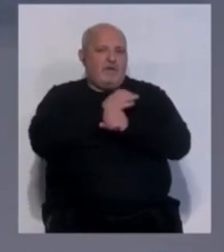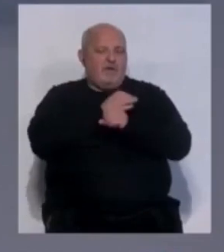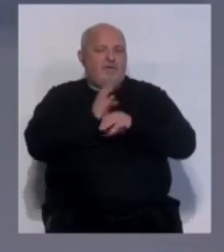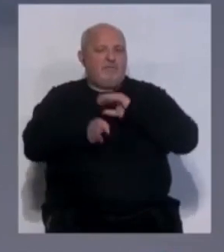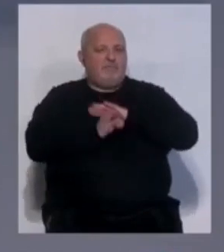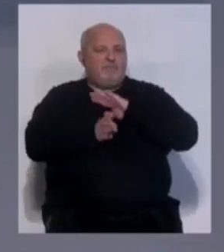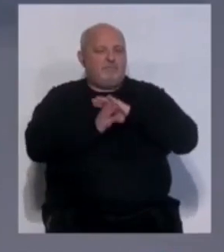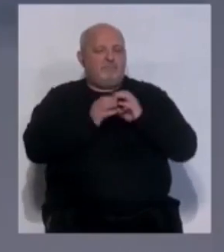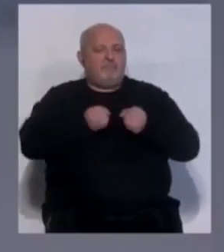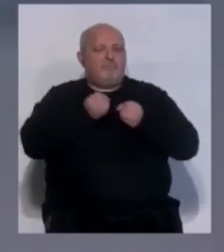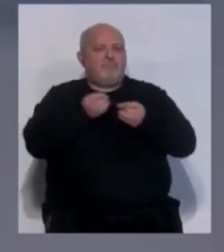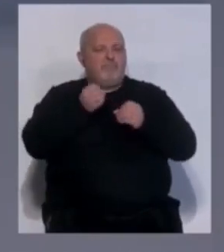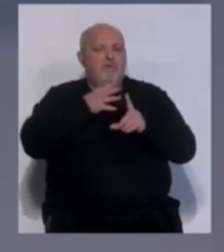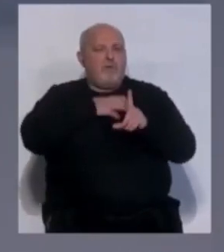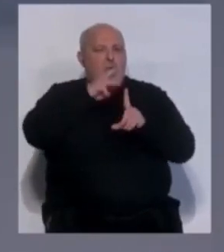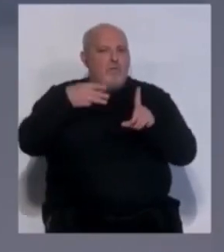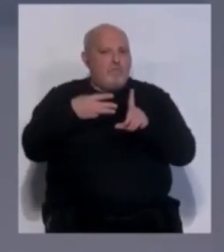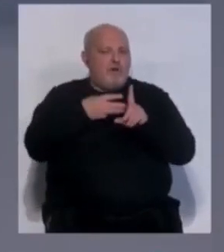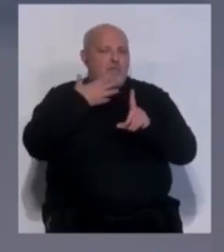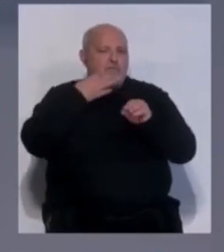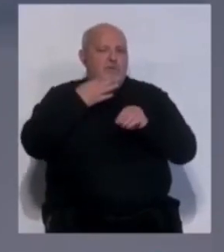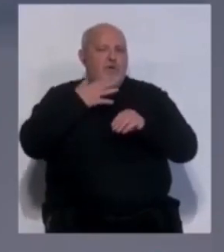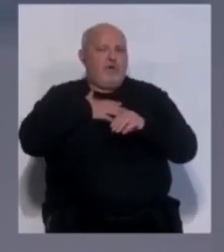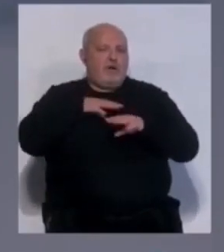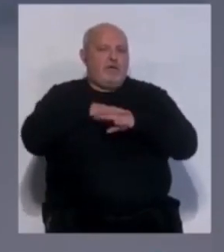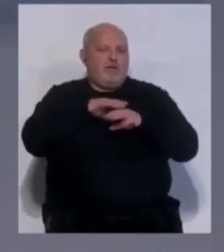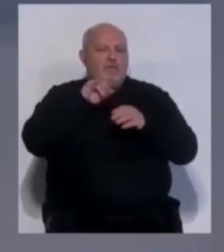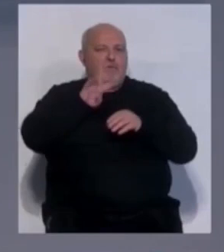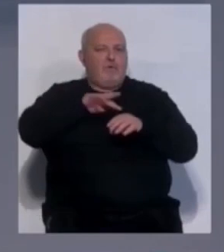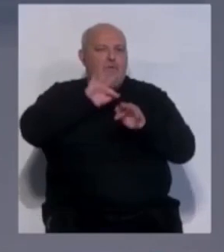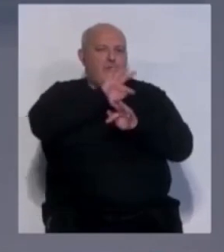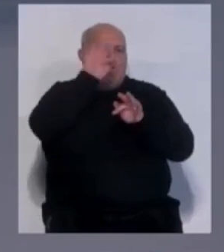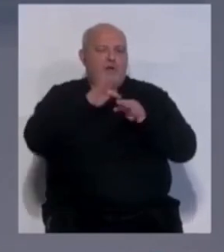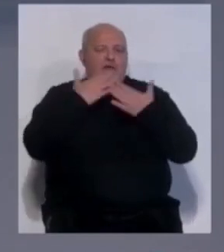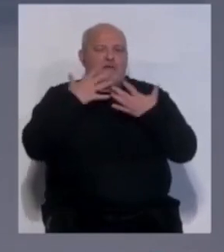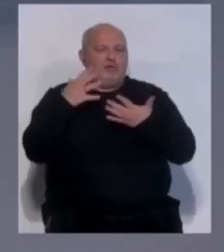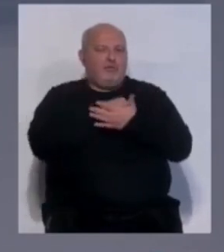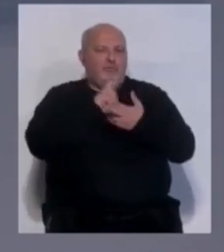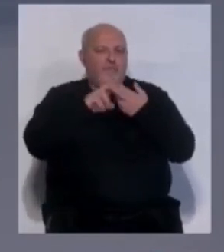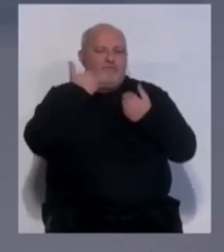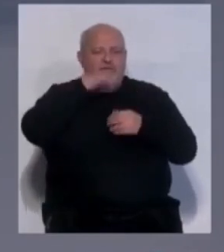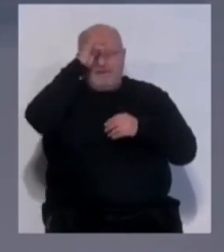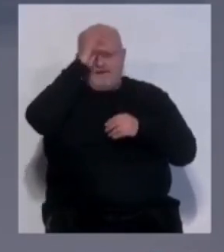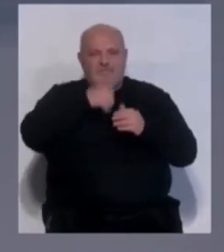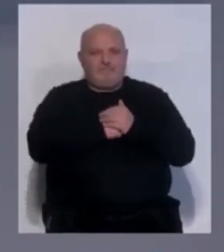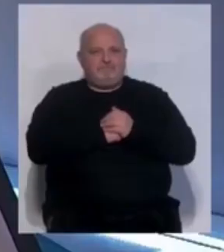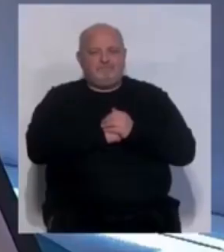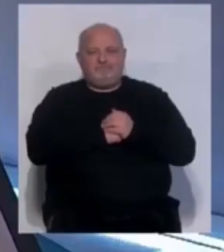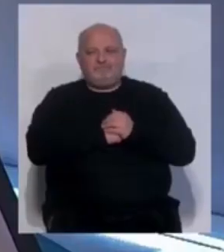y pueden seguir informados en nuestra página web en ondacadiz.es las 24 horas del día. Gracias por estar ahí. Feliz fin de semana.